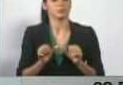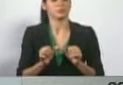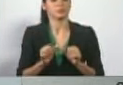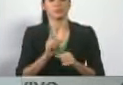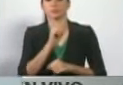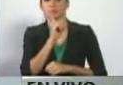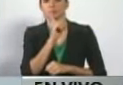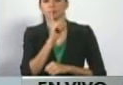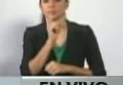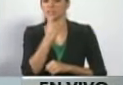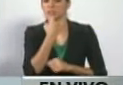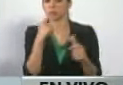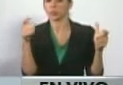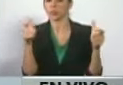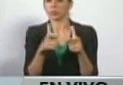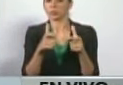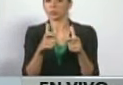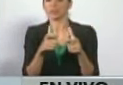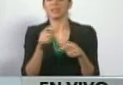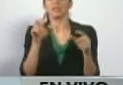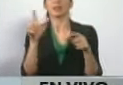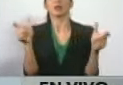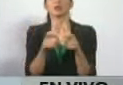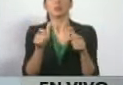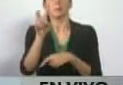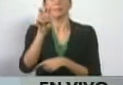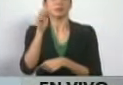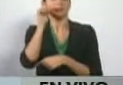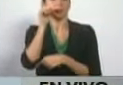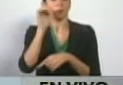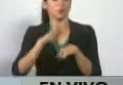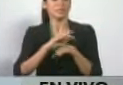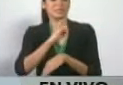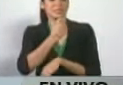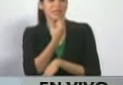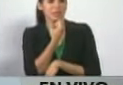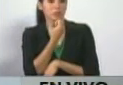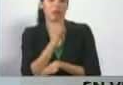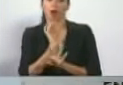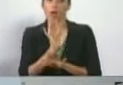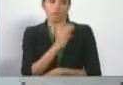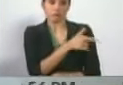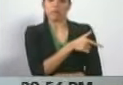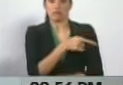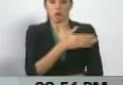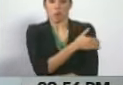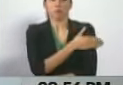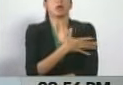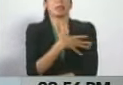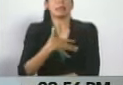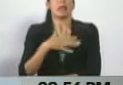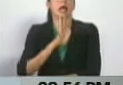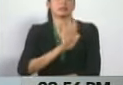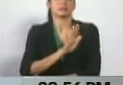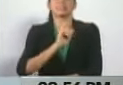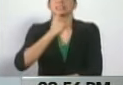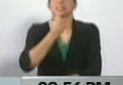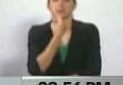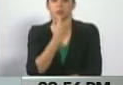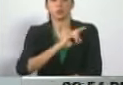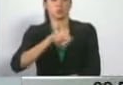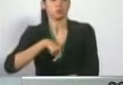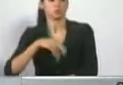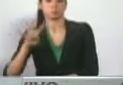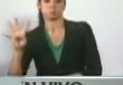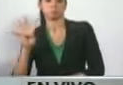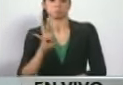Las reuniones fueron viernes y sábado. Bueno, sencillamente porque así lo solicitaron ellos. Y nosotros fuimos en